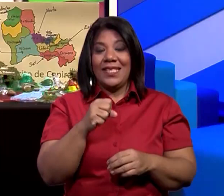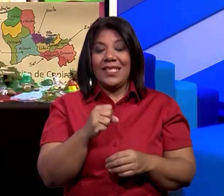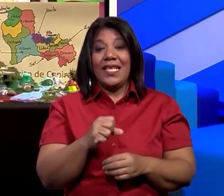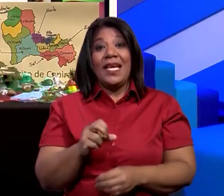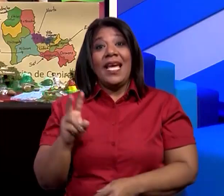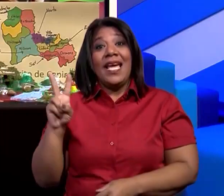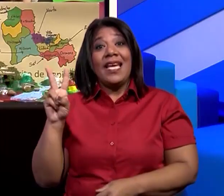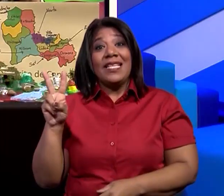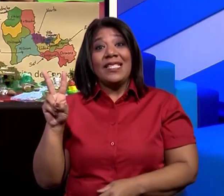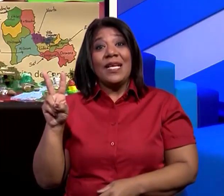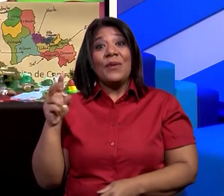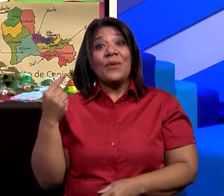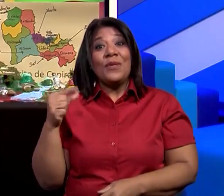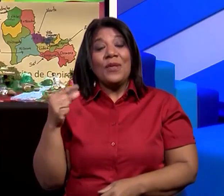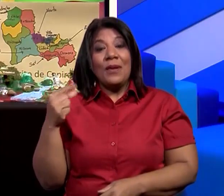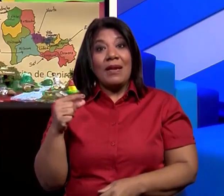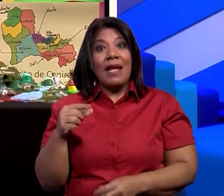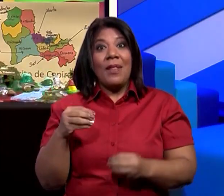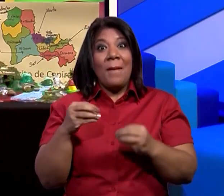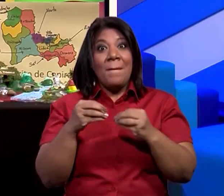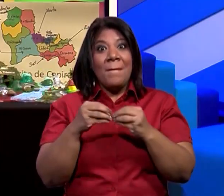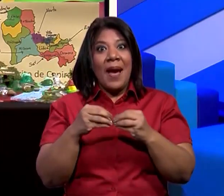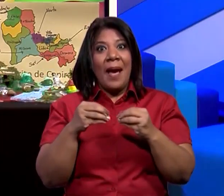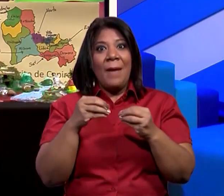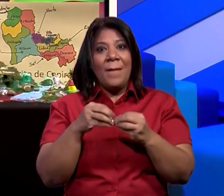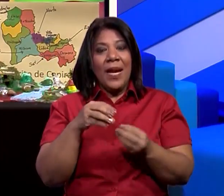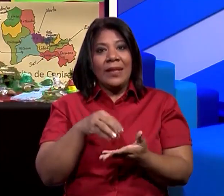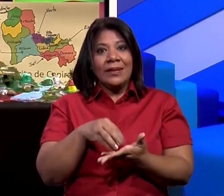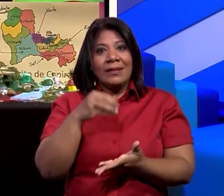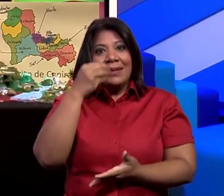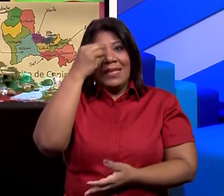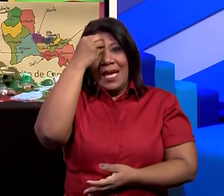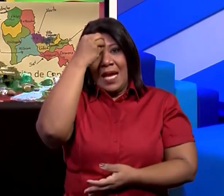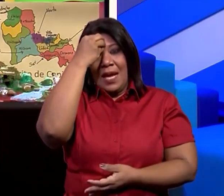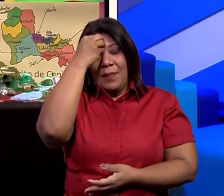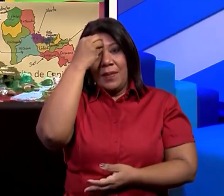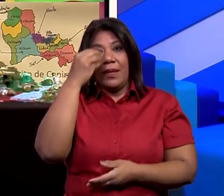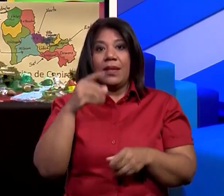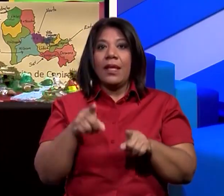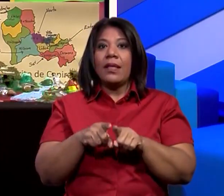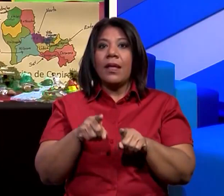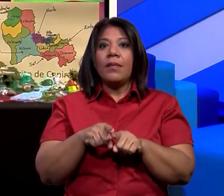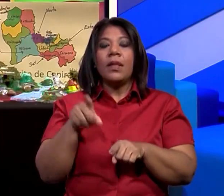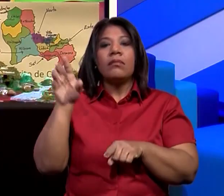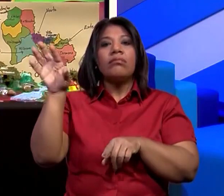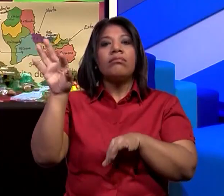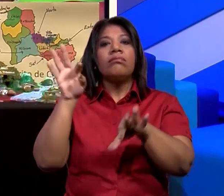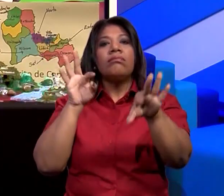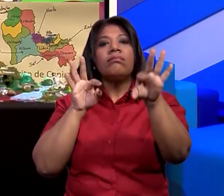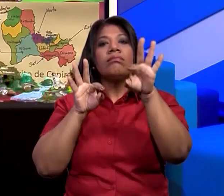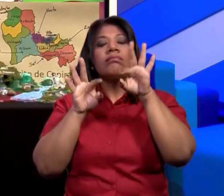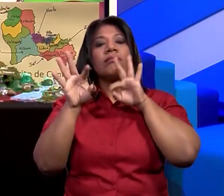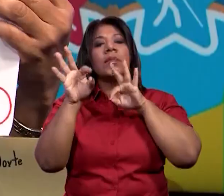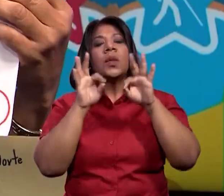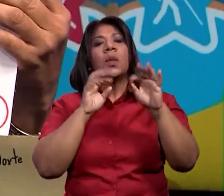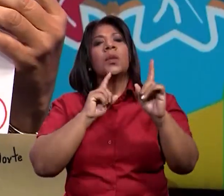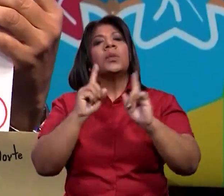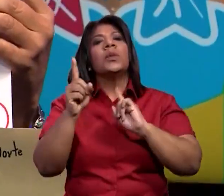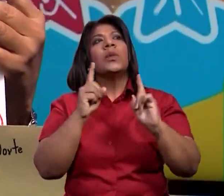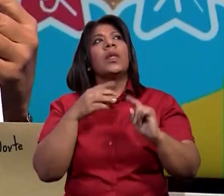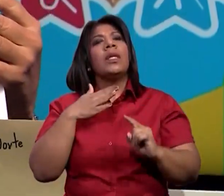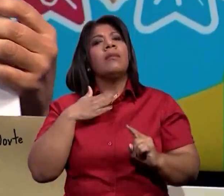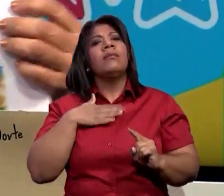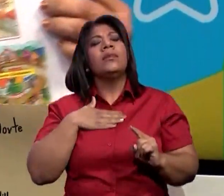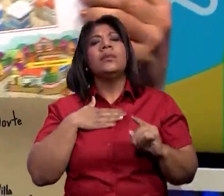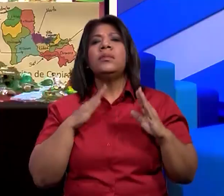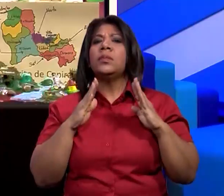Y van a clasificar también cuál es el tipo de comunidad, a cuál se parece